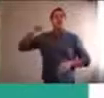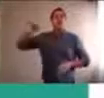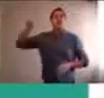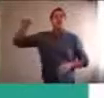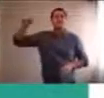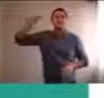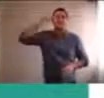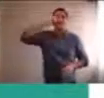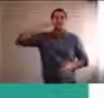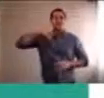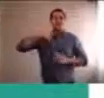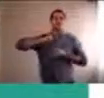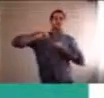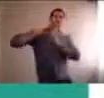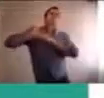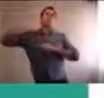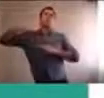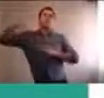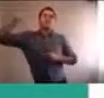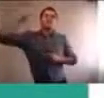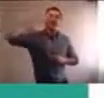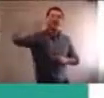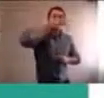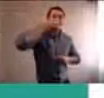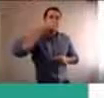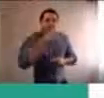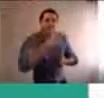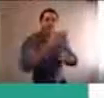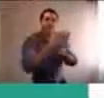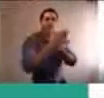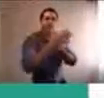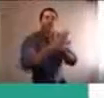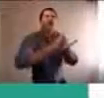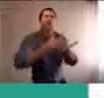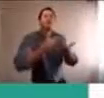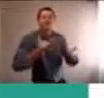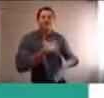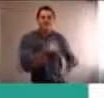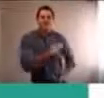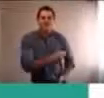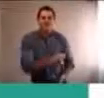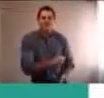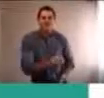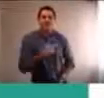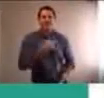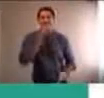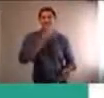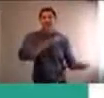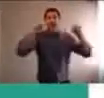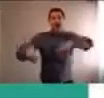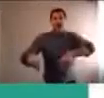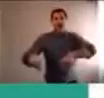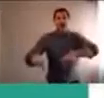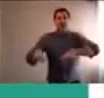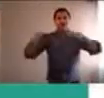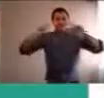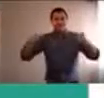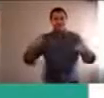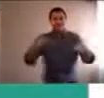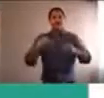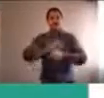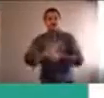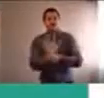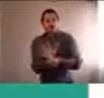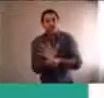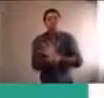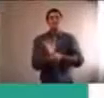Bueno, está pasando que ahora no necesitan ser mosquitas y pueden verlo en cómo funciona con otros chicos. Y